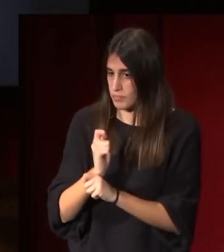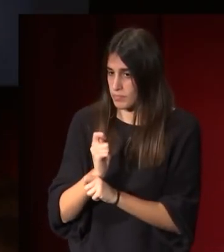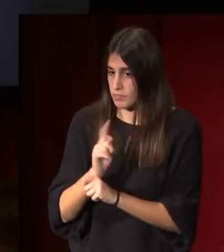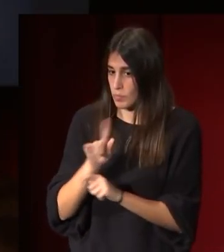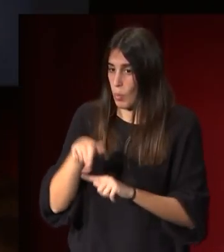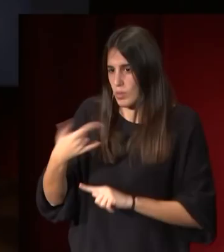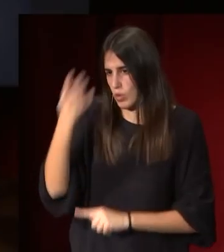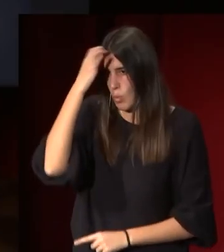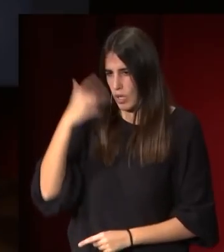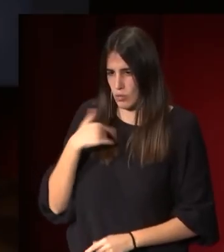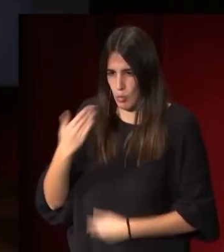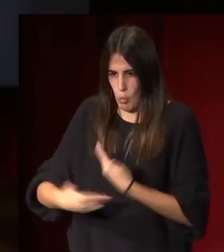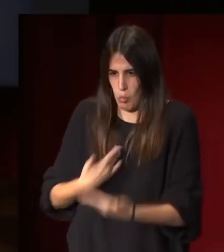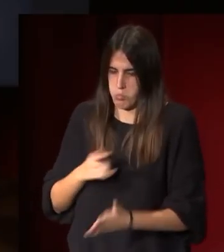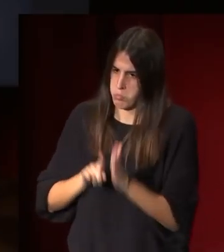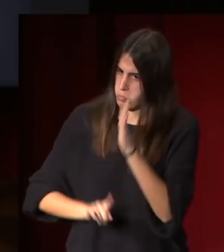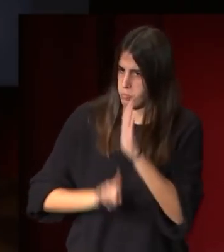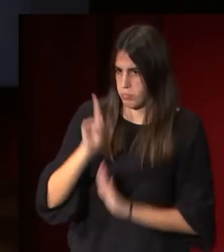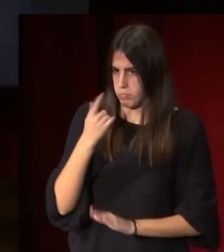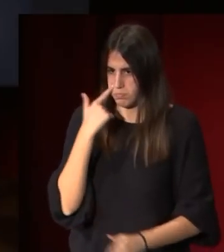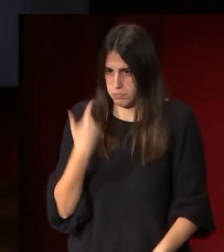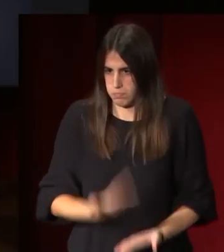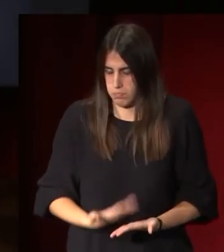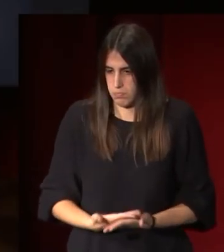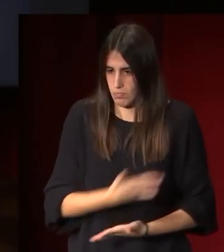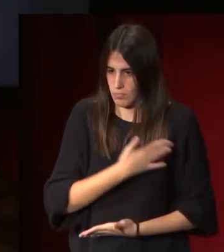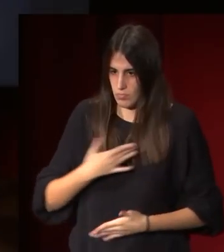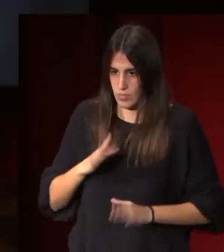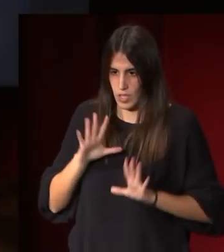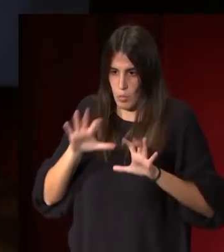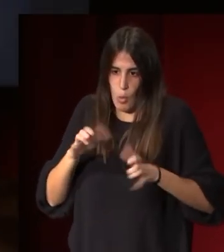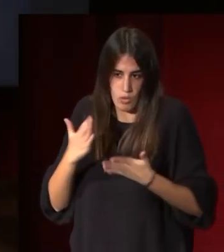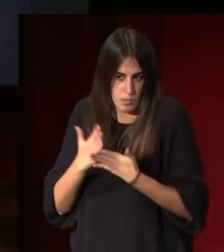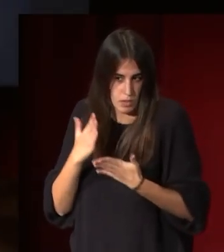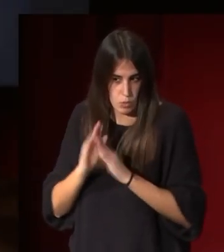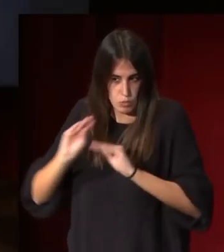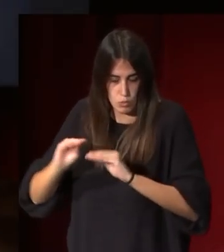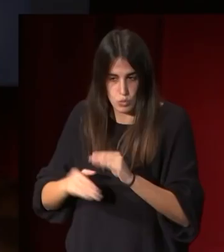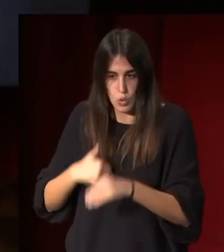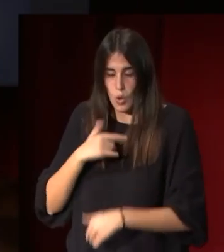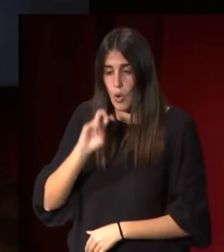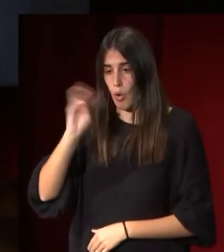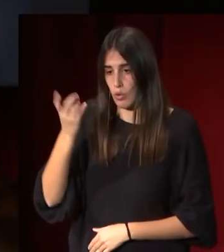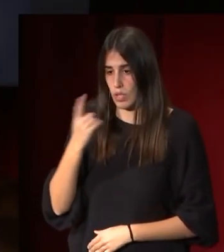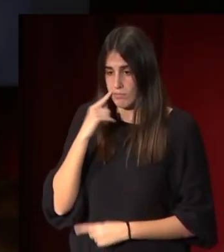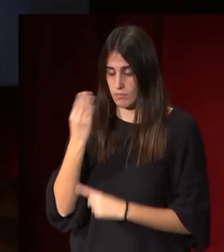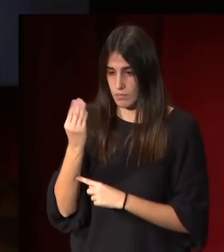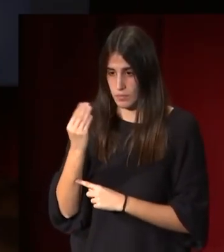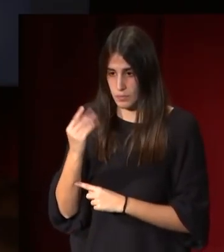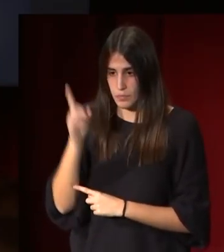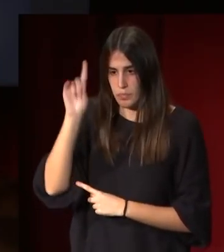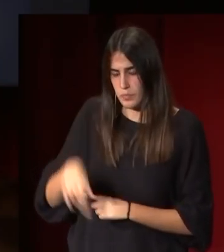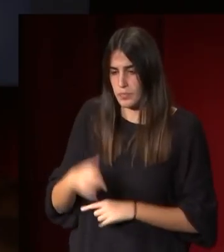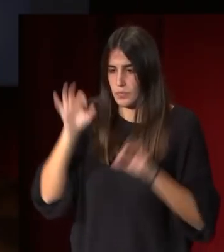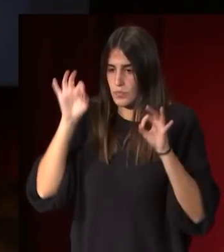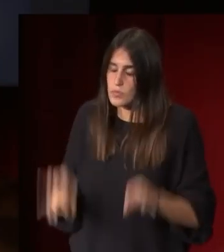ante el rey la evolución en la que él estaba trabajando encontramos otra obra que también se